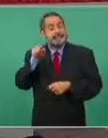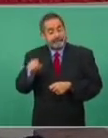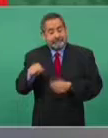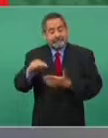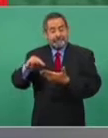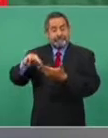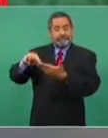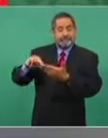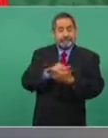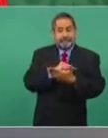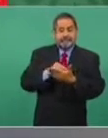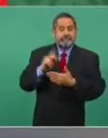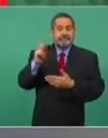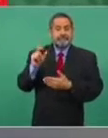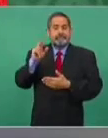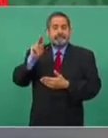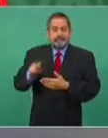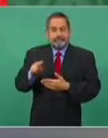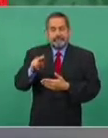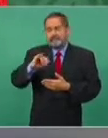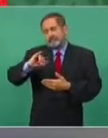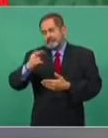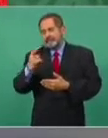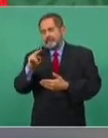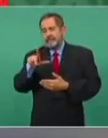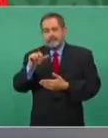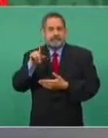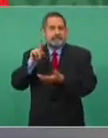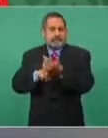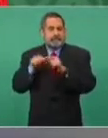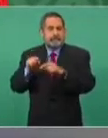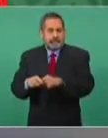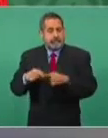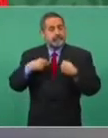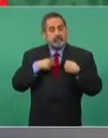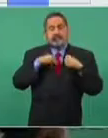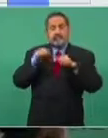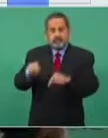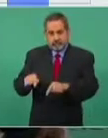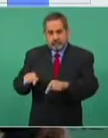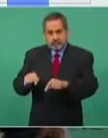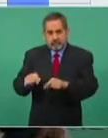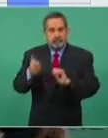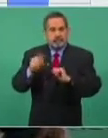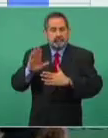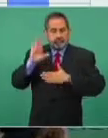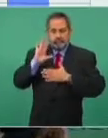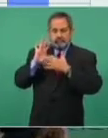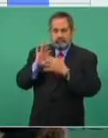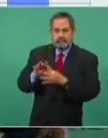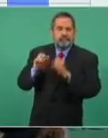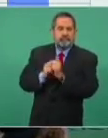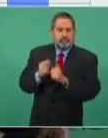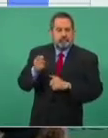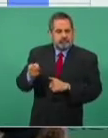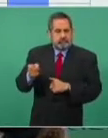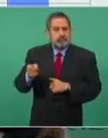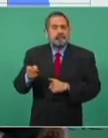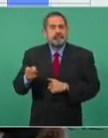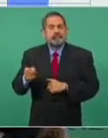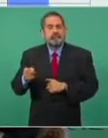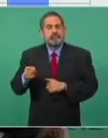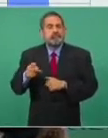el plan de igual. Y fui allá e hice el compromiso de